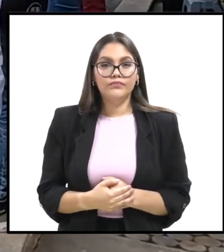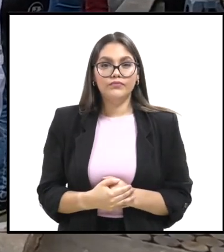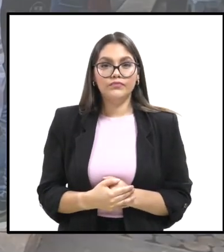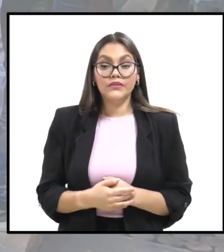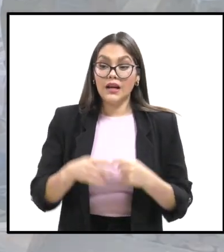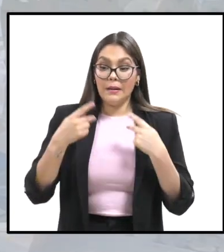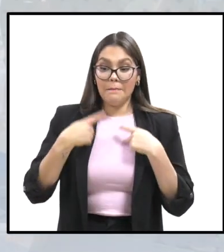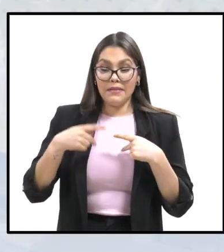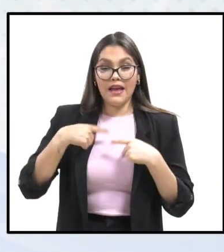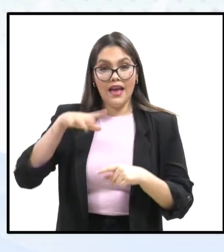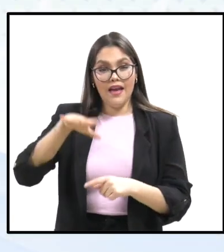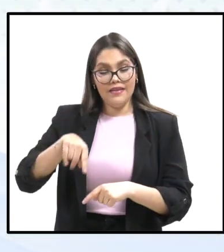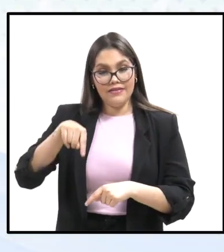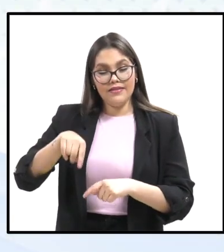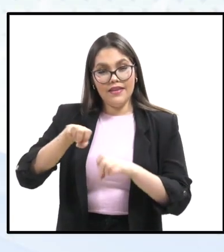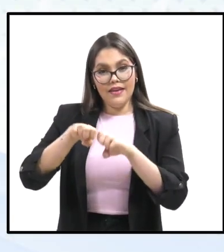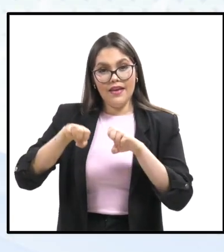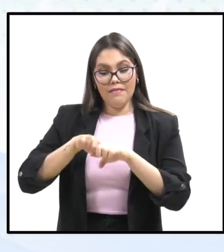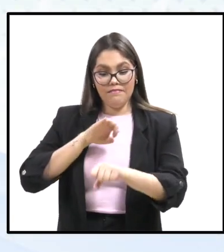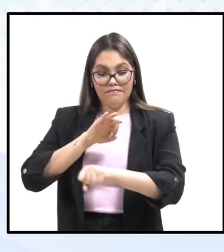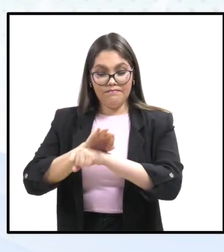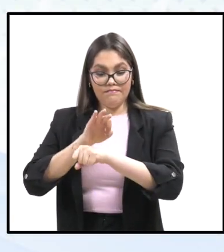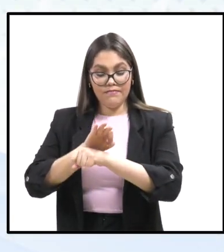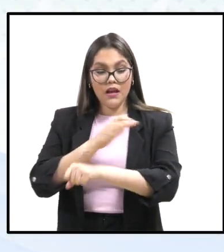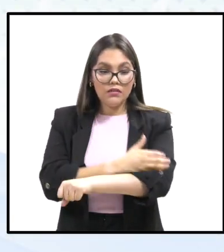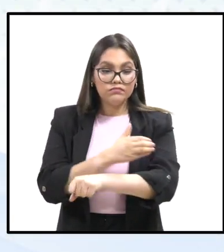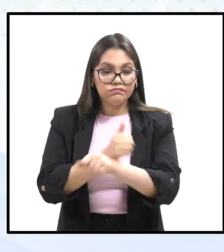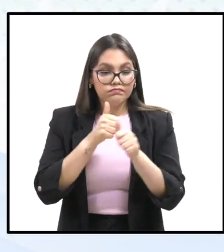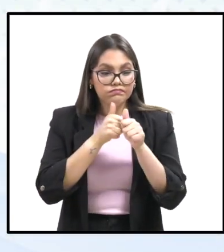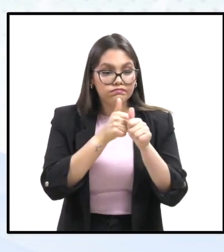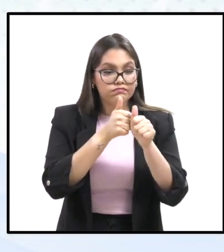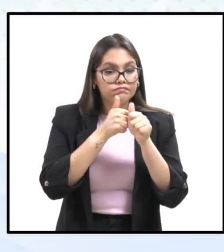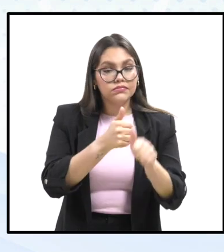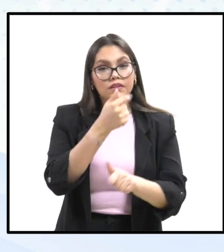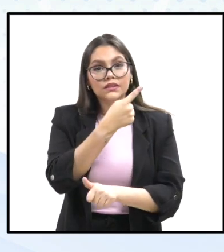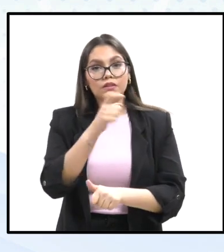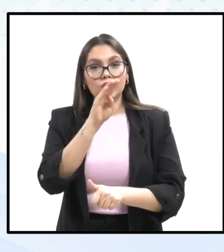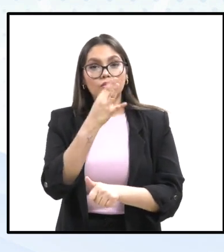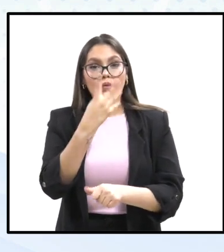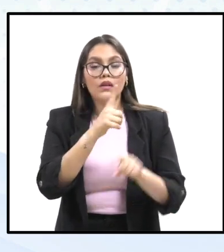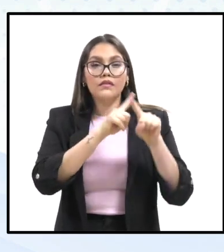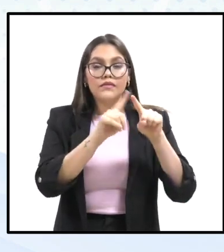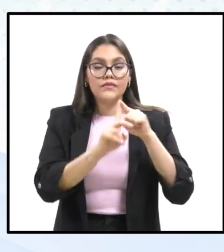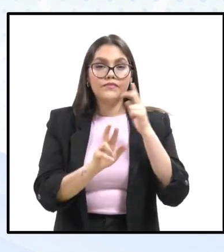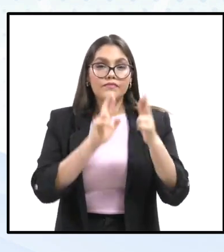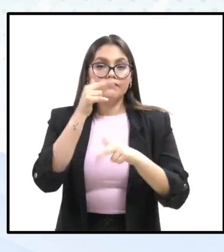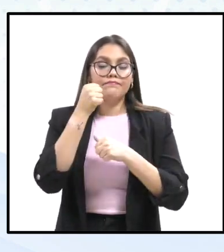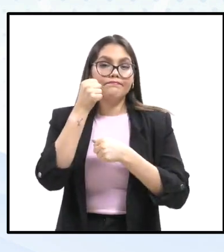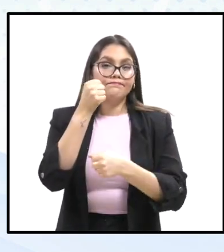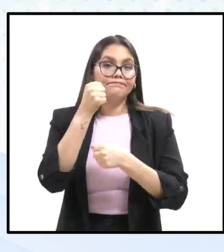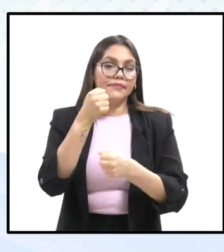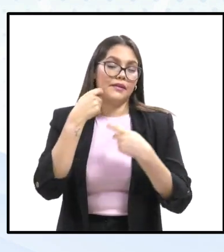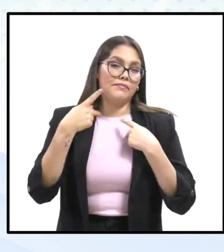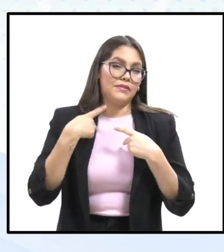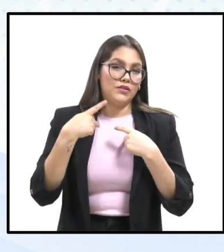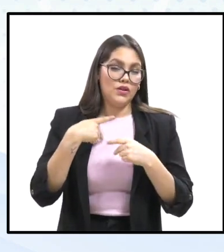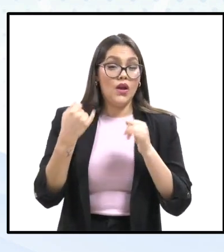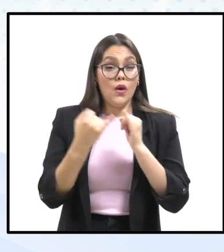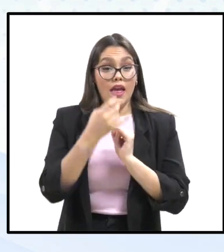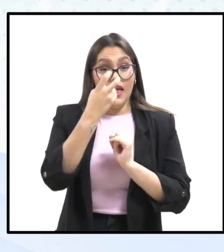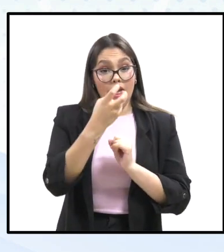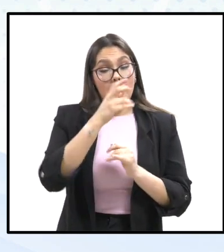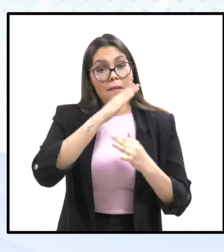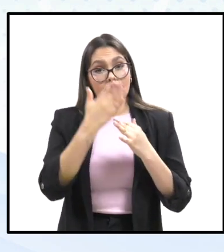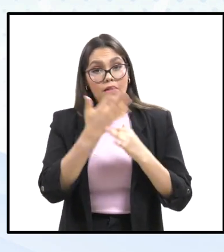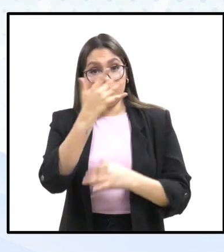equipo de personas defensoras de la Comisión acompañó 194 expresiones de protesta social, de las cuales